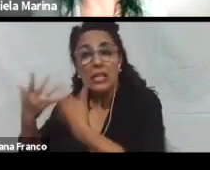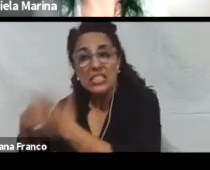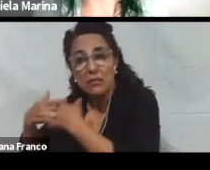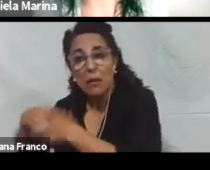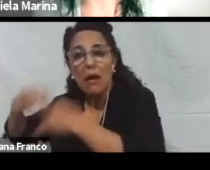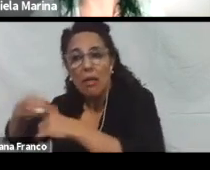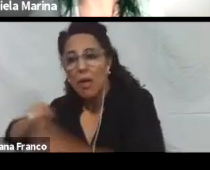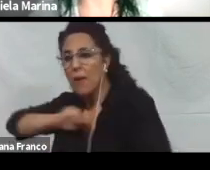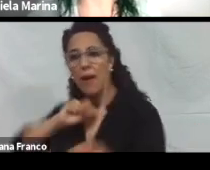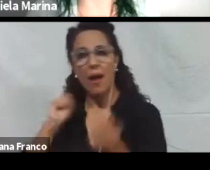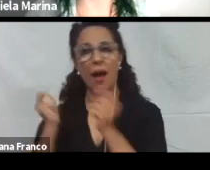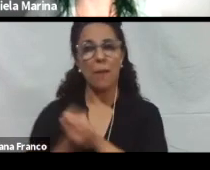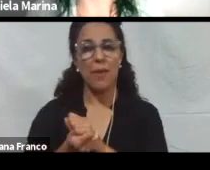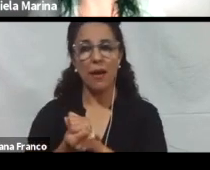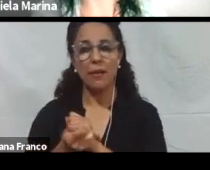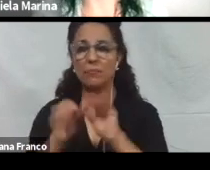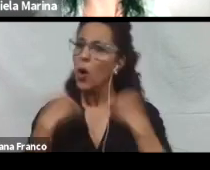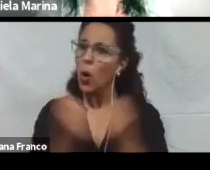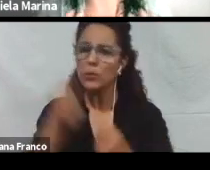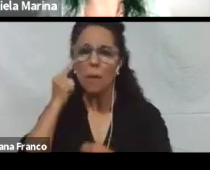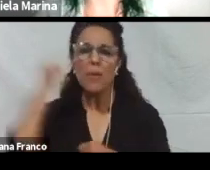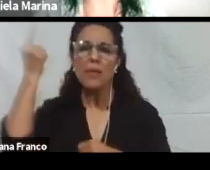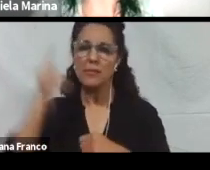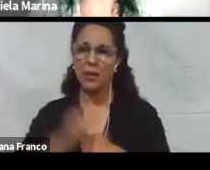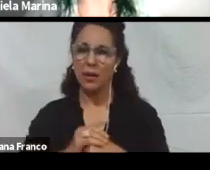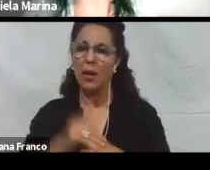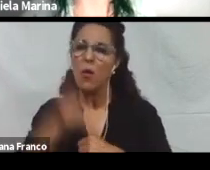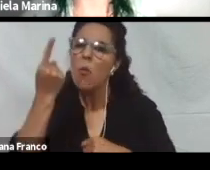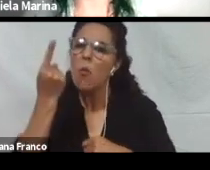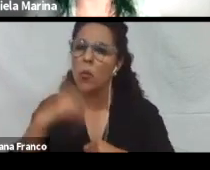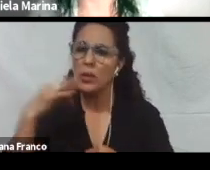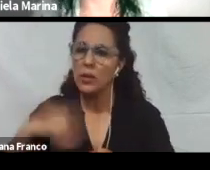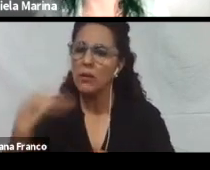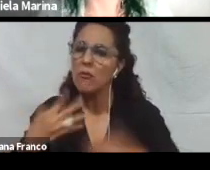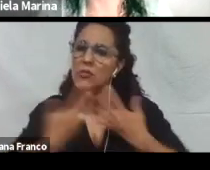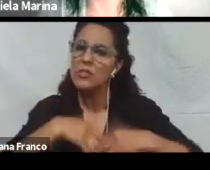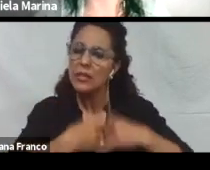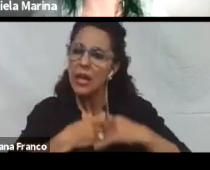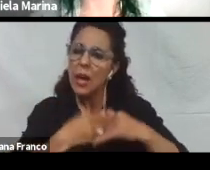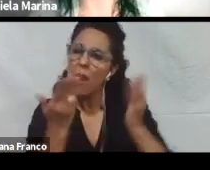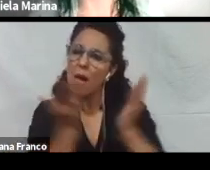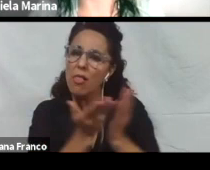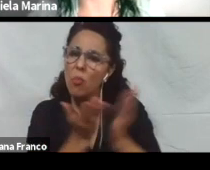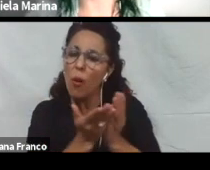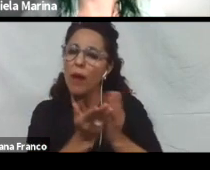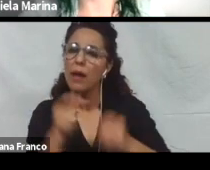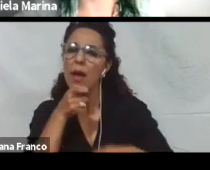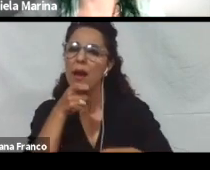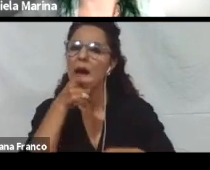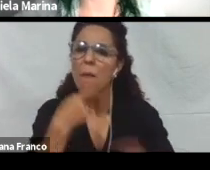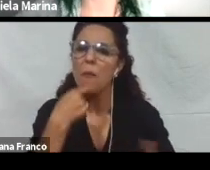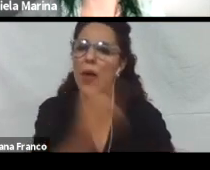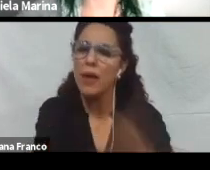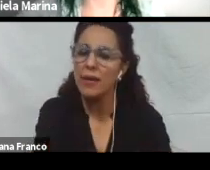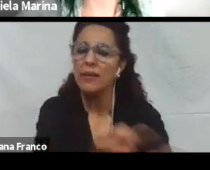Como conclusión, podemos pensar en un único sistema educativo que dé respuesta a las necesidades de todos los estudiantes.